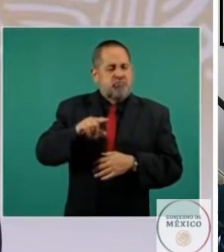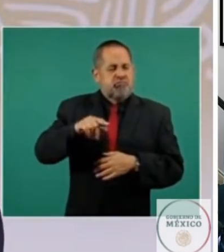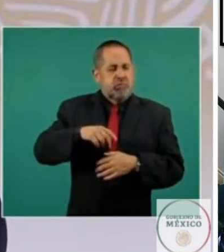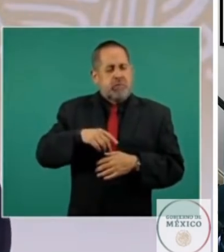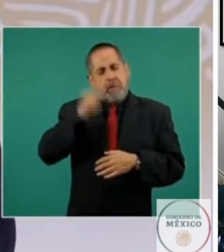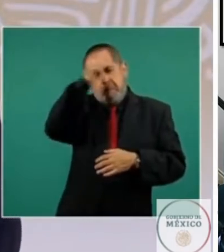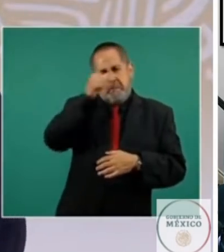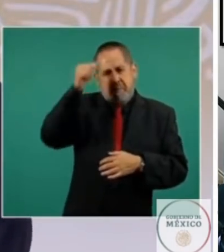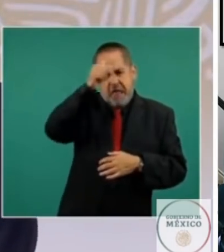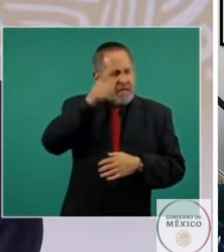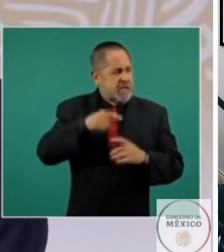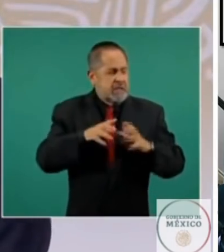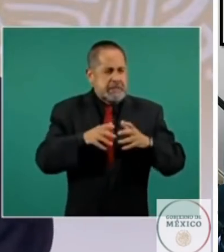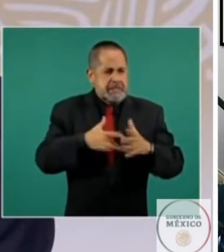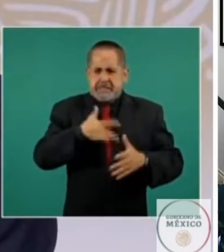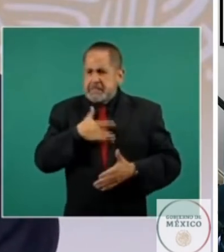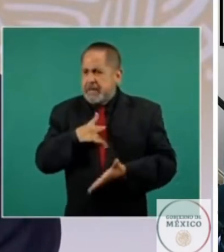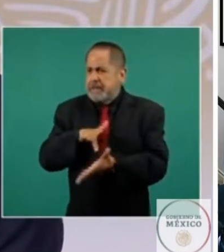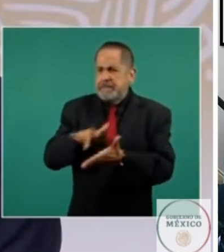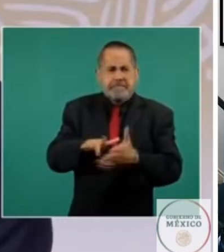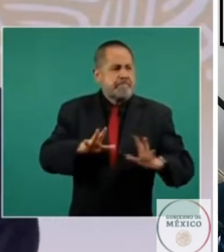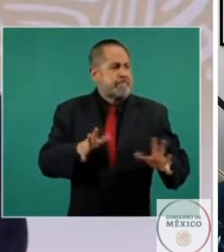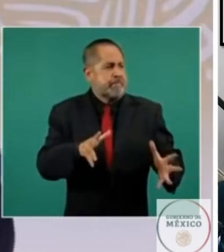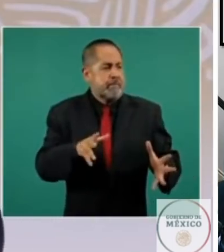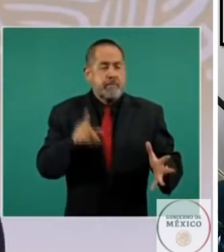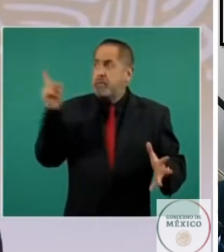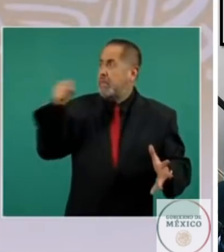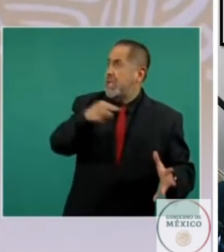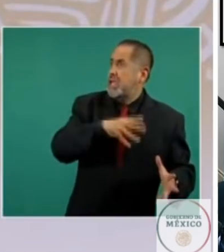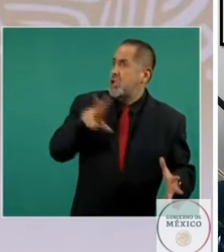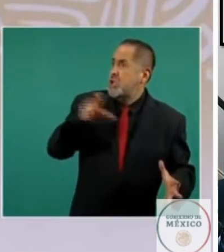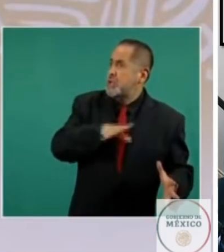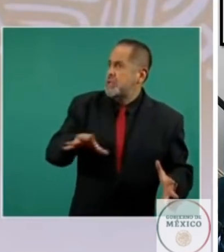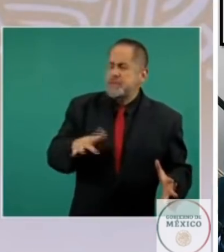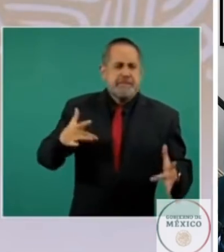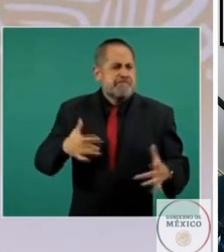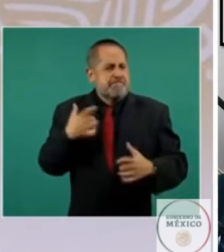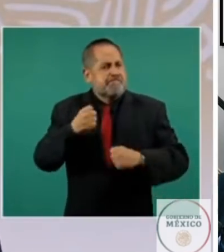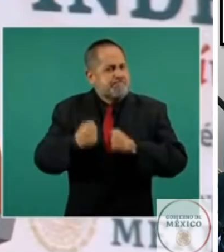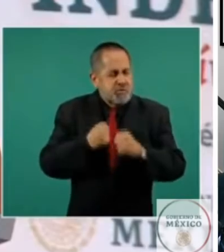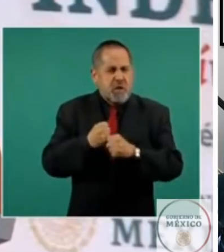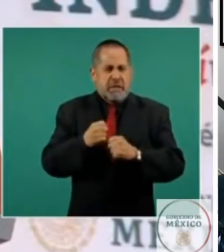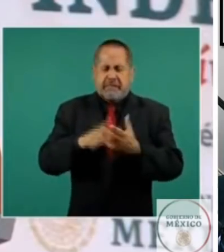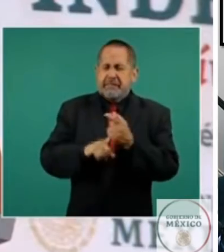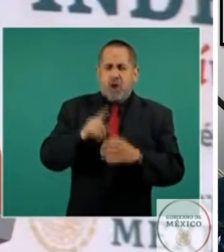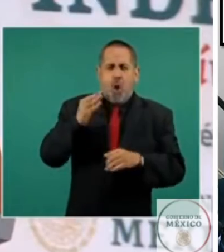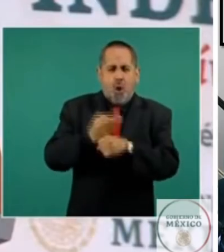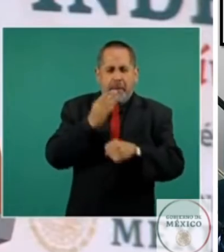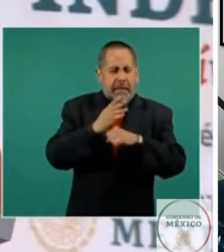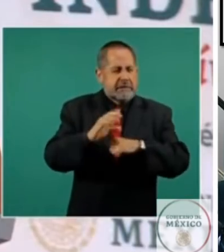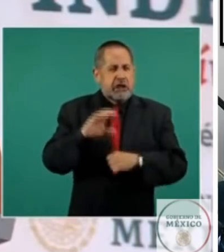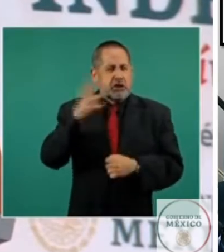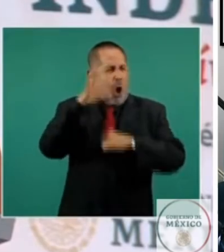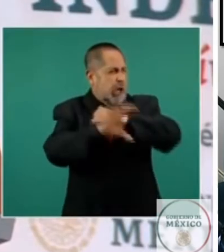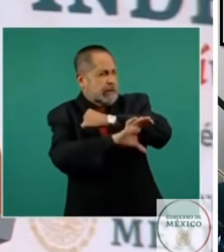contra los padres que negaban la vida de alma a sus propios hijos. Era la hora del sol, cuando clareaban por entre las